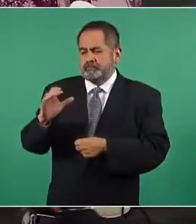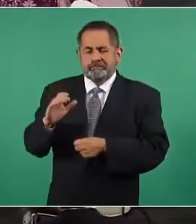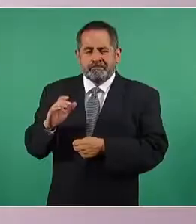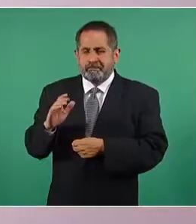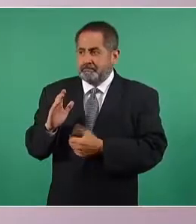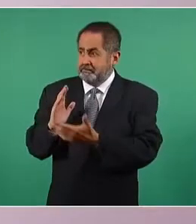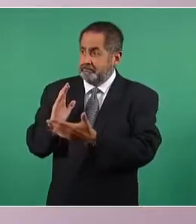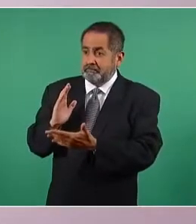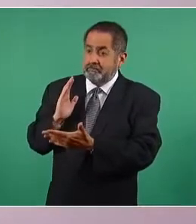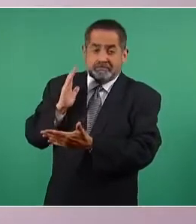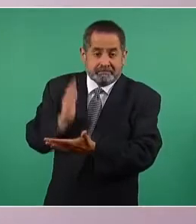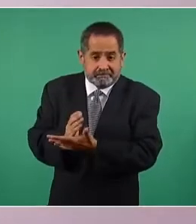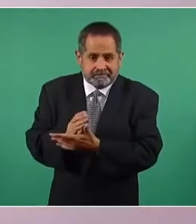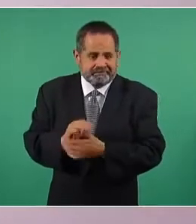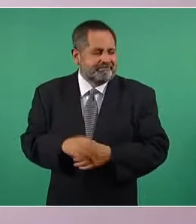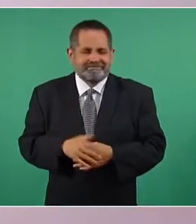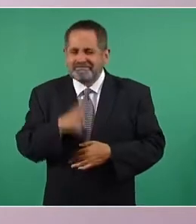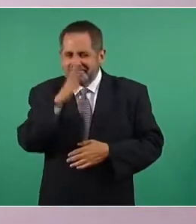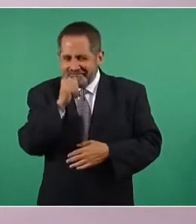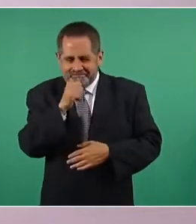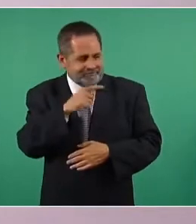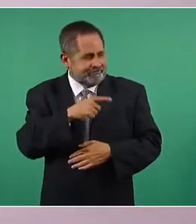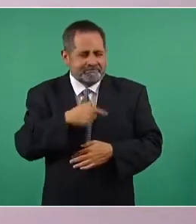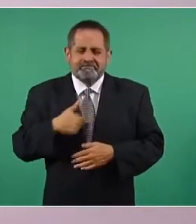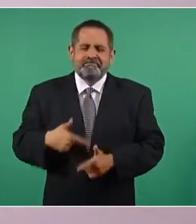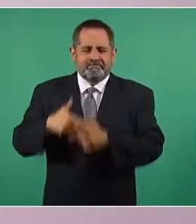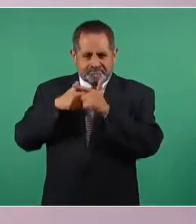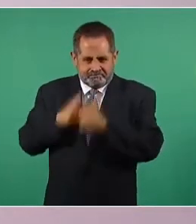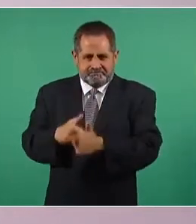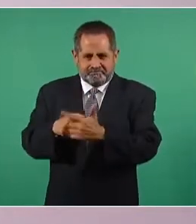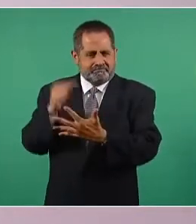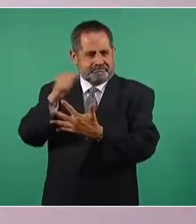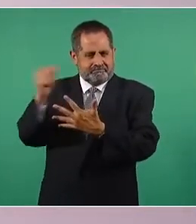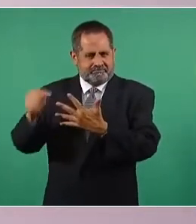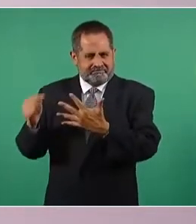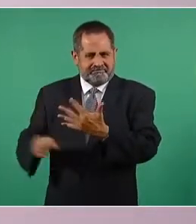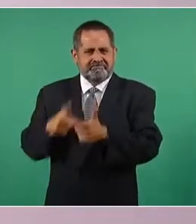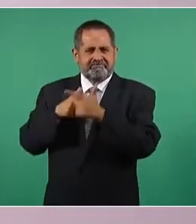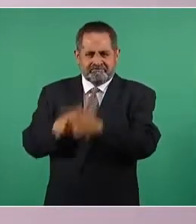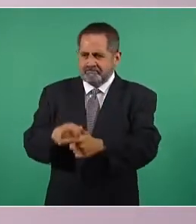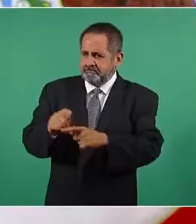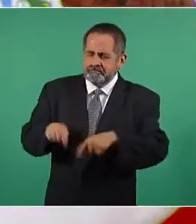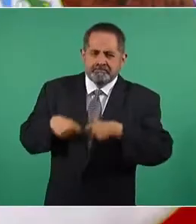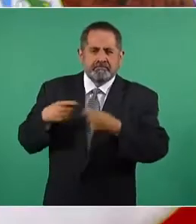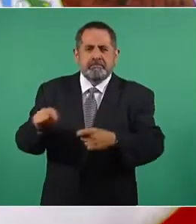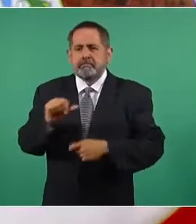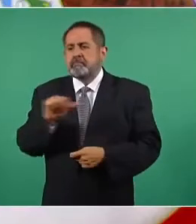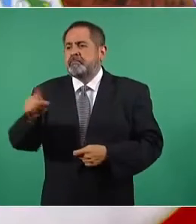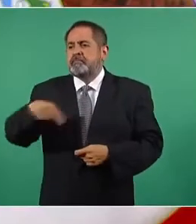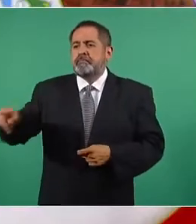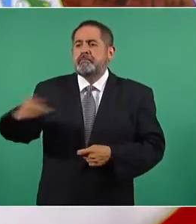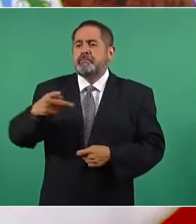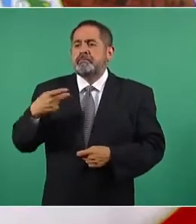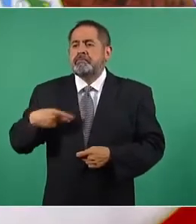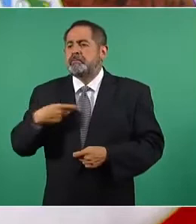que vaya destinado a los pobres, a los que aborrecen,